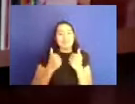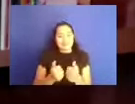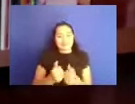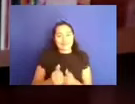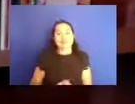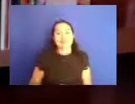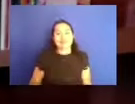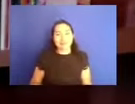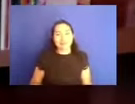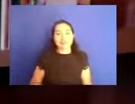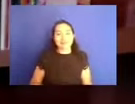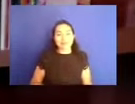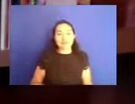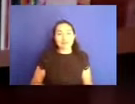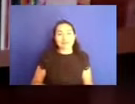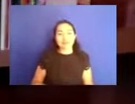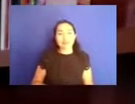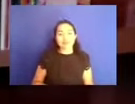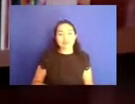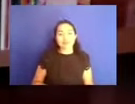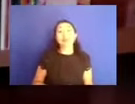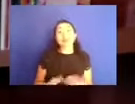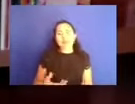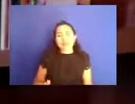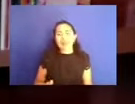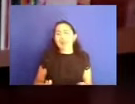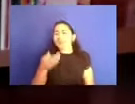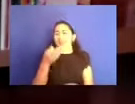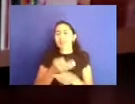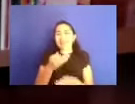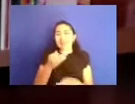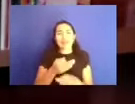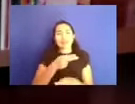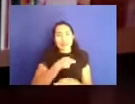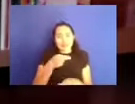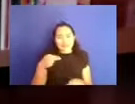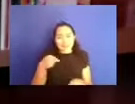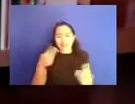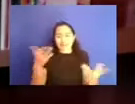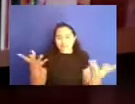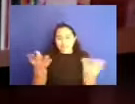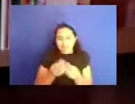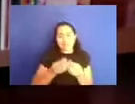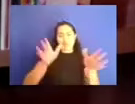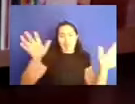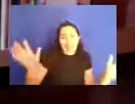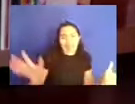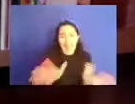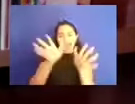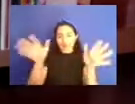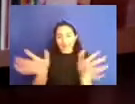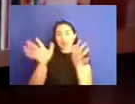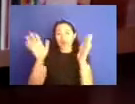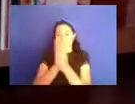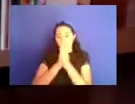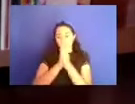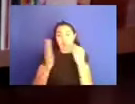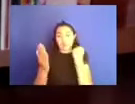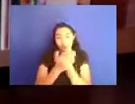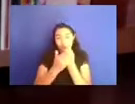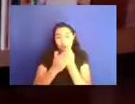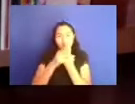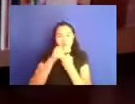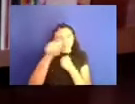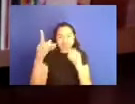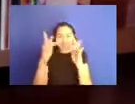Eh, y bueno, y los, los invitamos, los y las invitamos, o las y los invitamos a nuestra siguiente charla, el